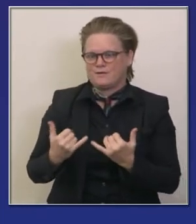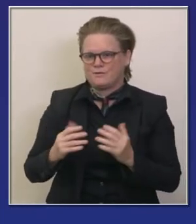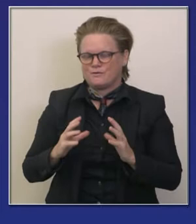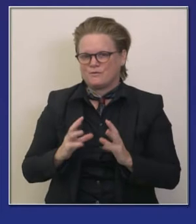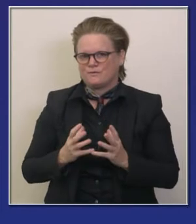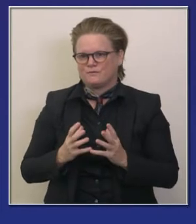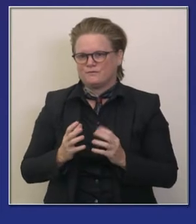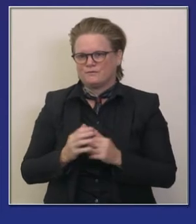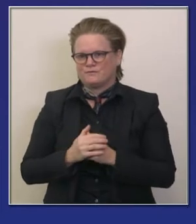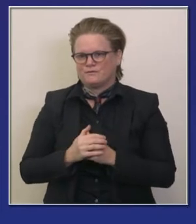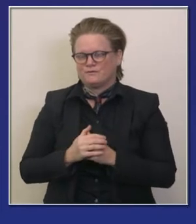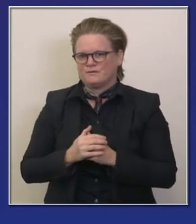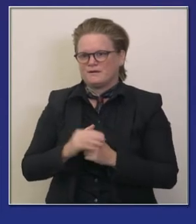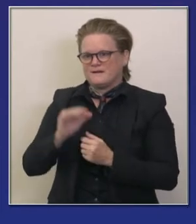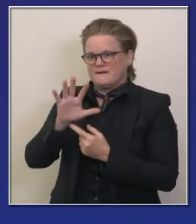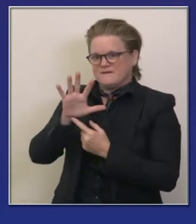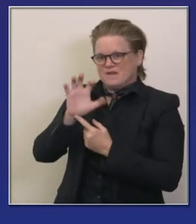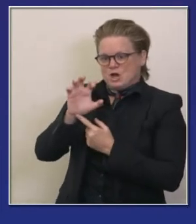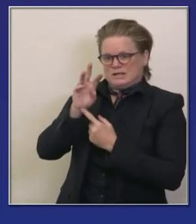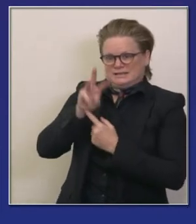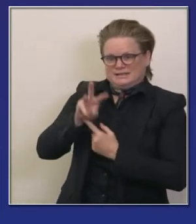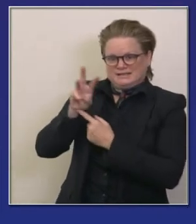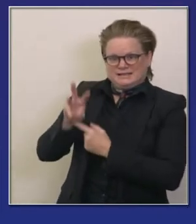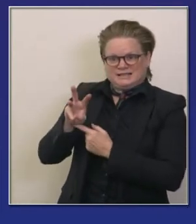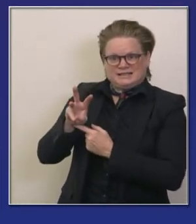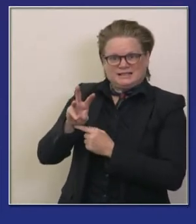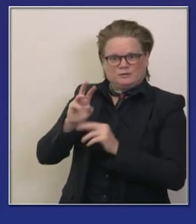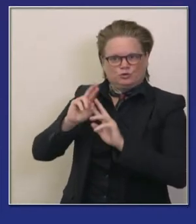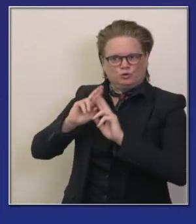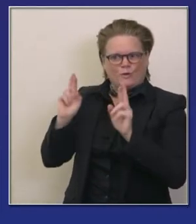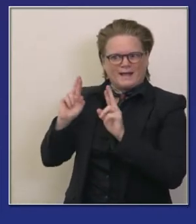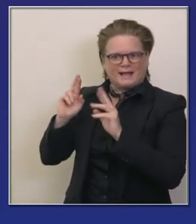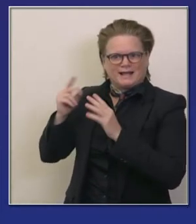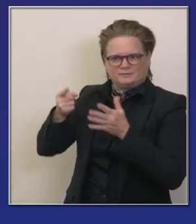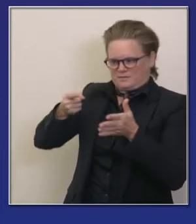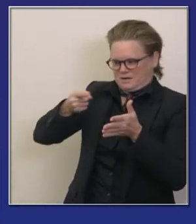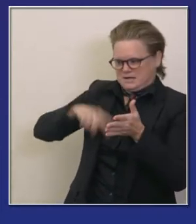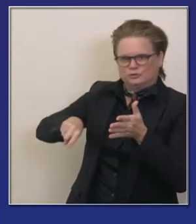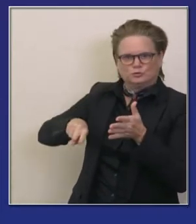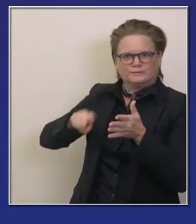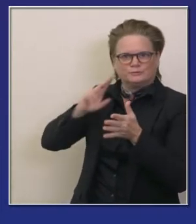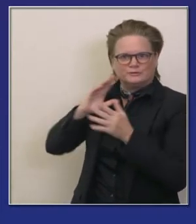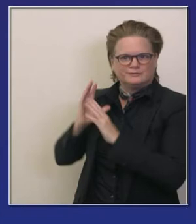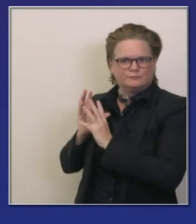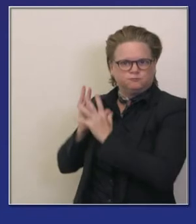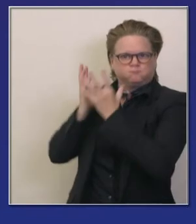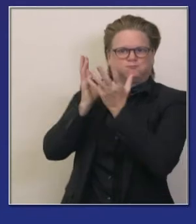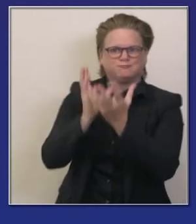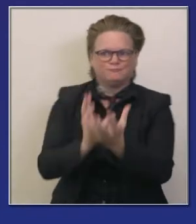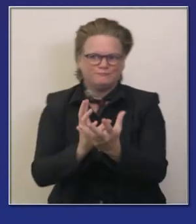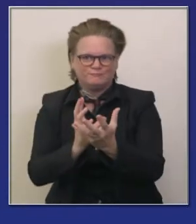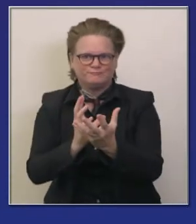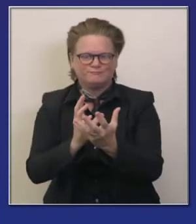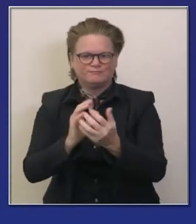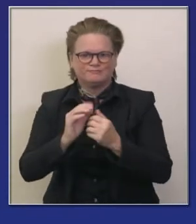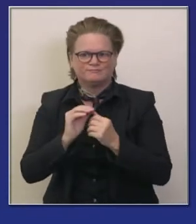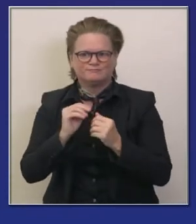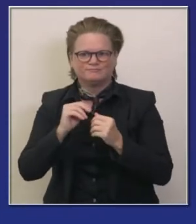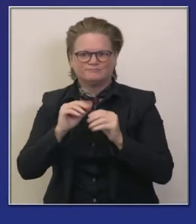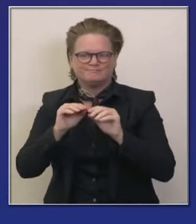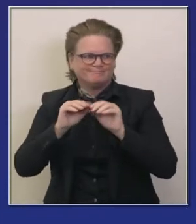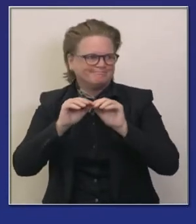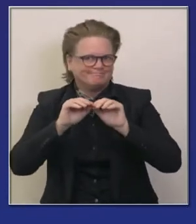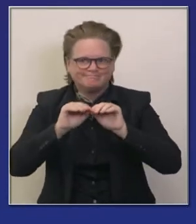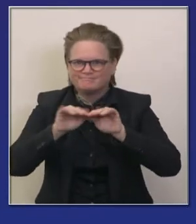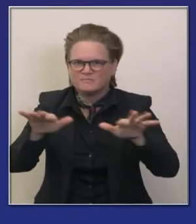estén disponibles en california para el día 14 de diciembre en la próxima semana estaremos enviando al condado